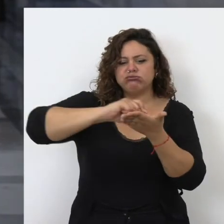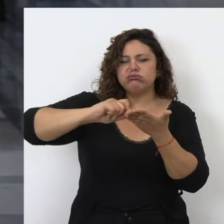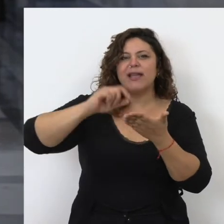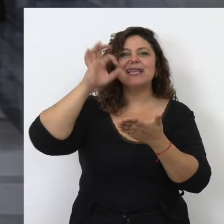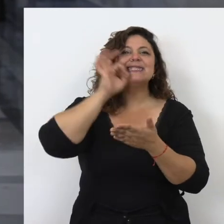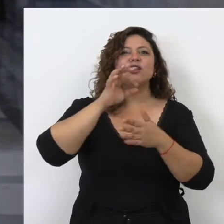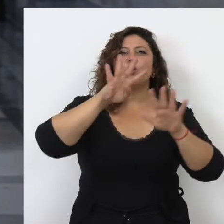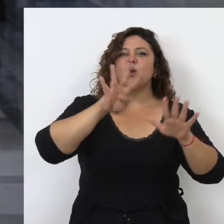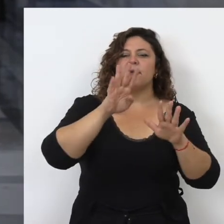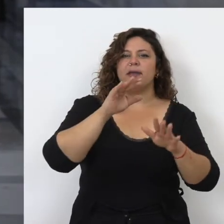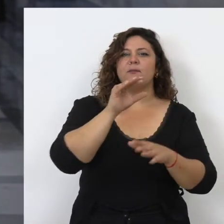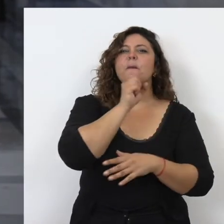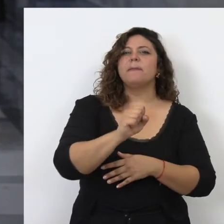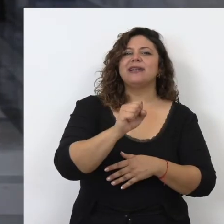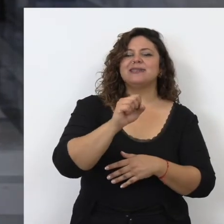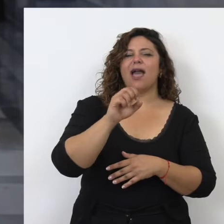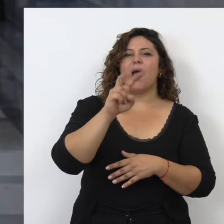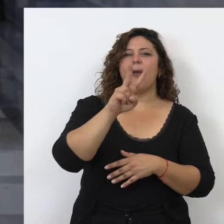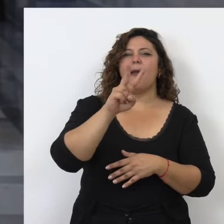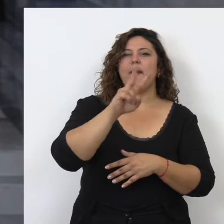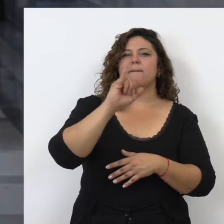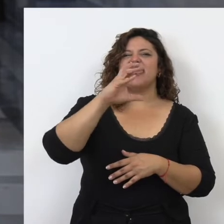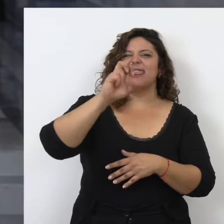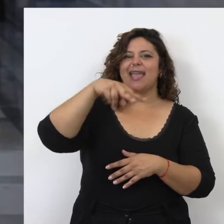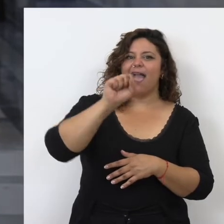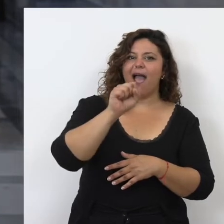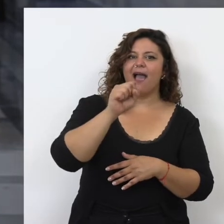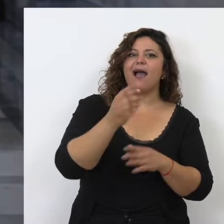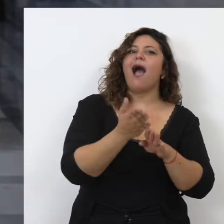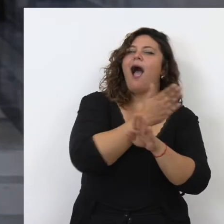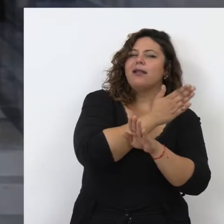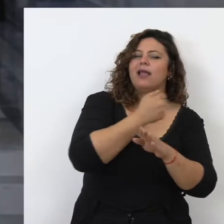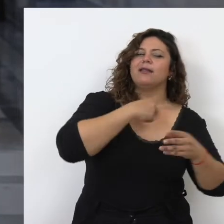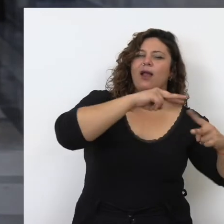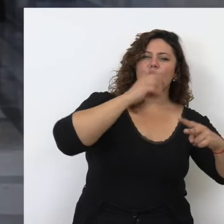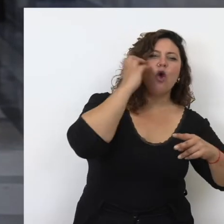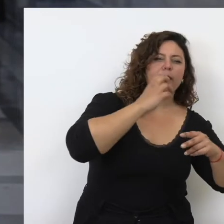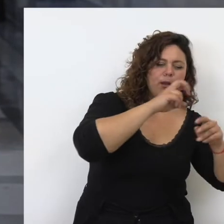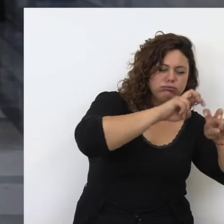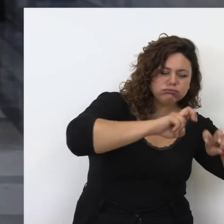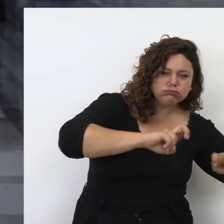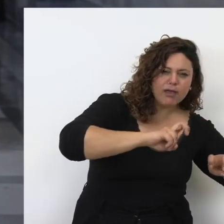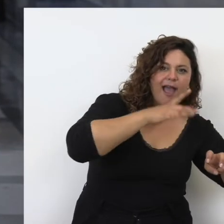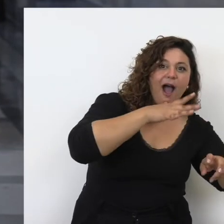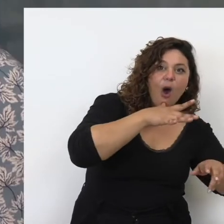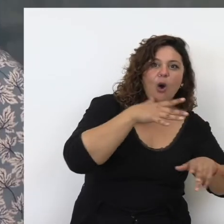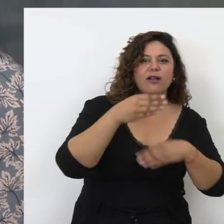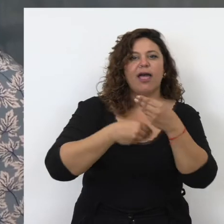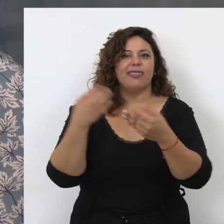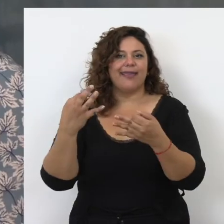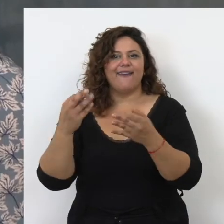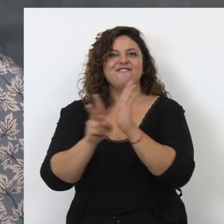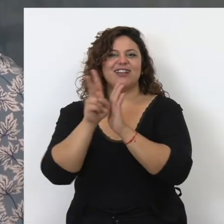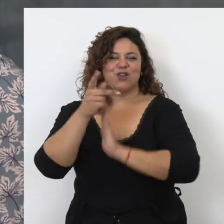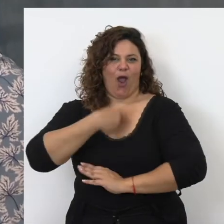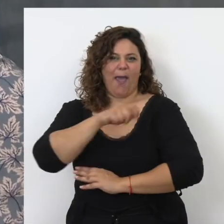el siglo IX por el persa Vicena, el canon de medicina, antes había trabajado su traducción al hebreo y ahora estoy con